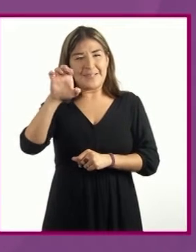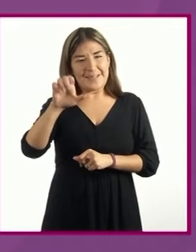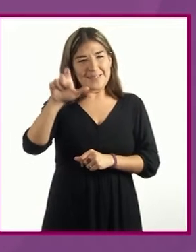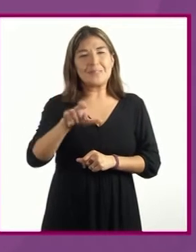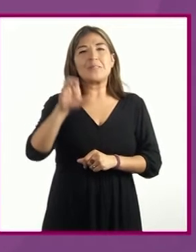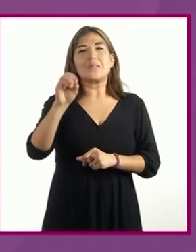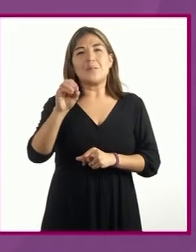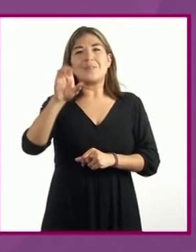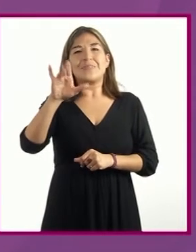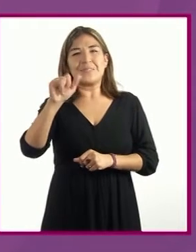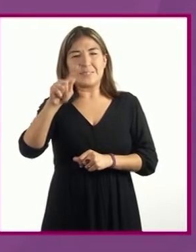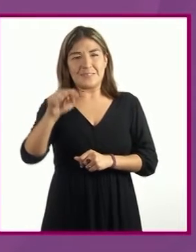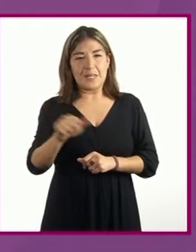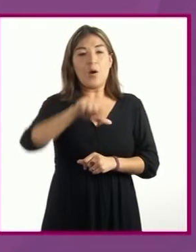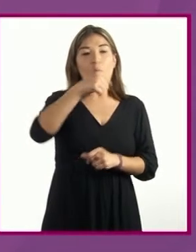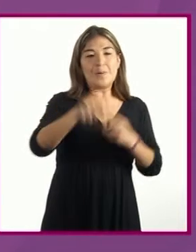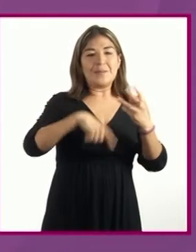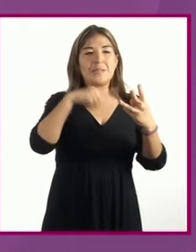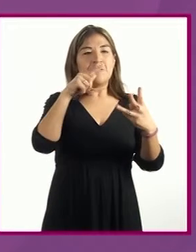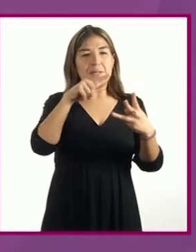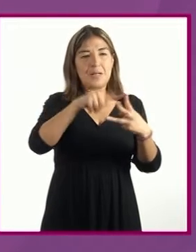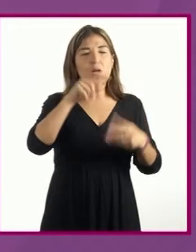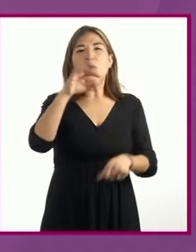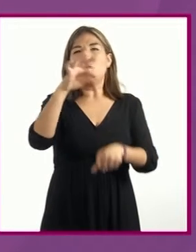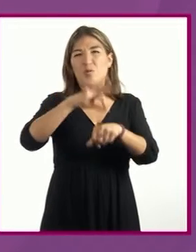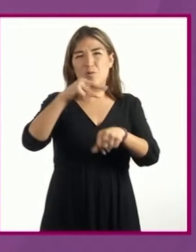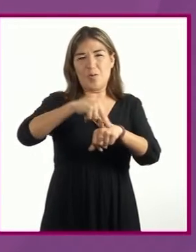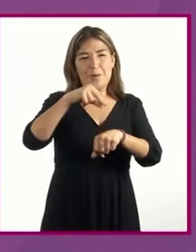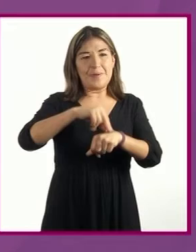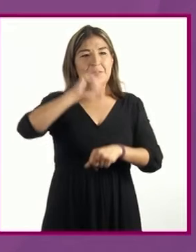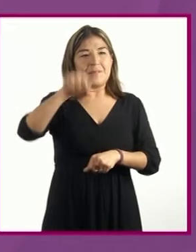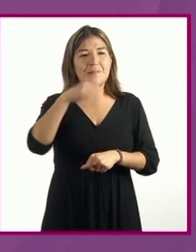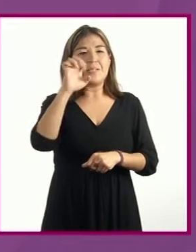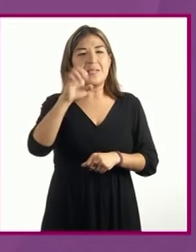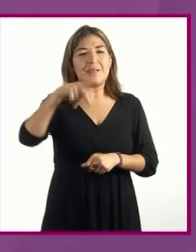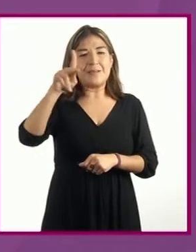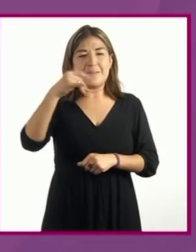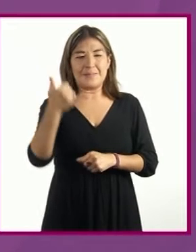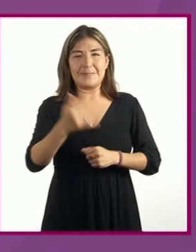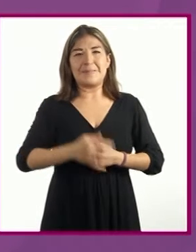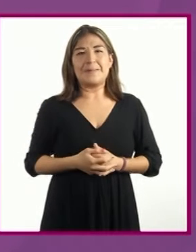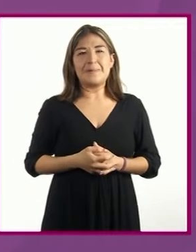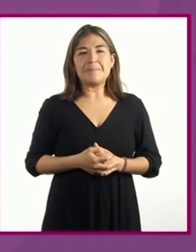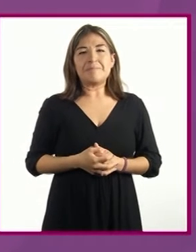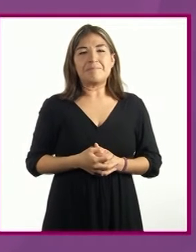como en el extraño caso del Dr. J. Kiel, y el Sr. Aide.